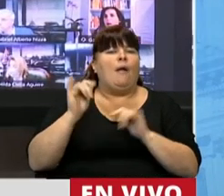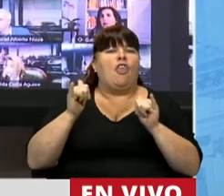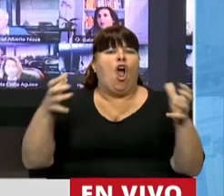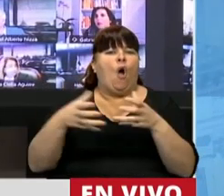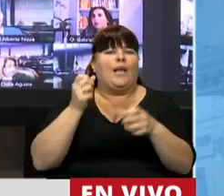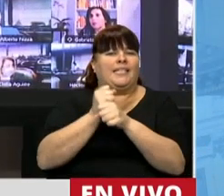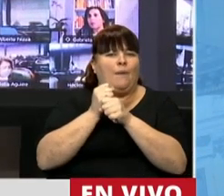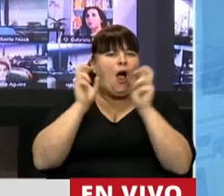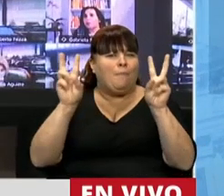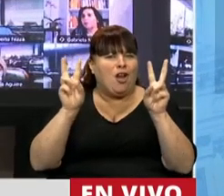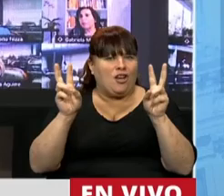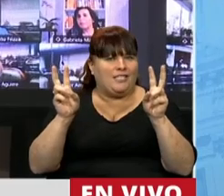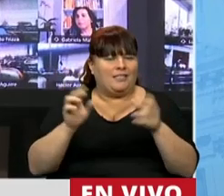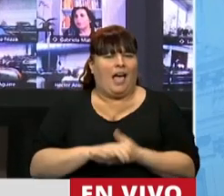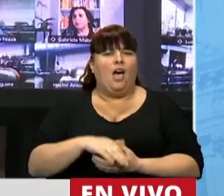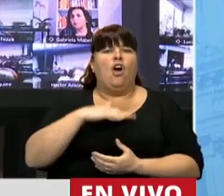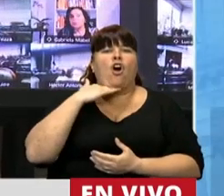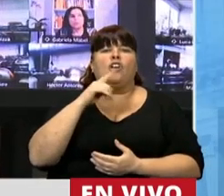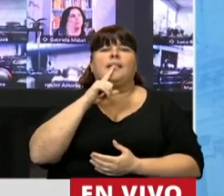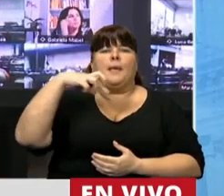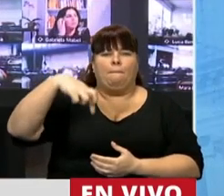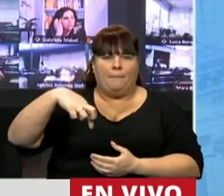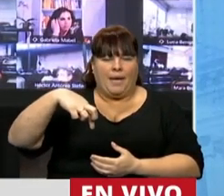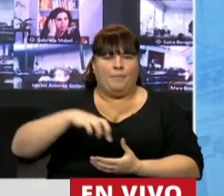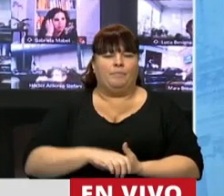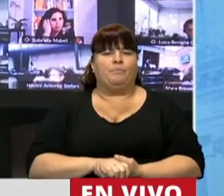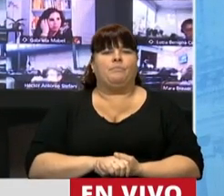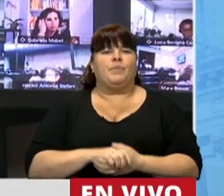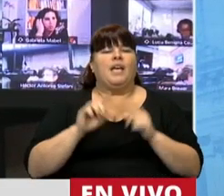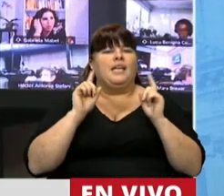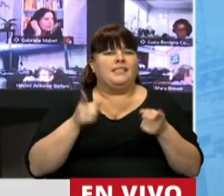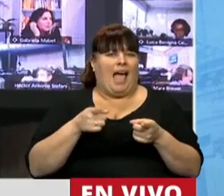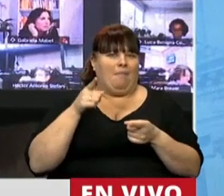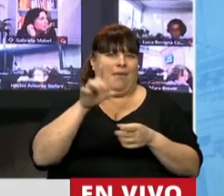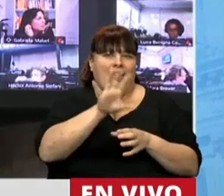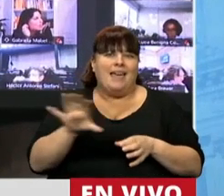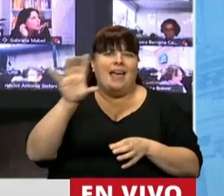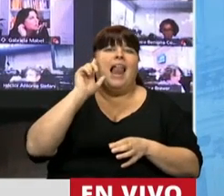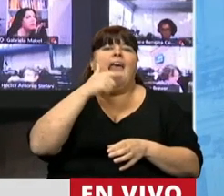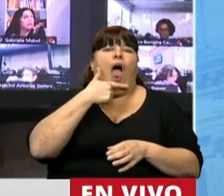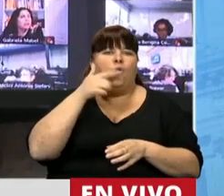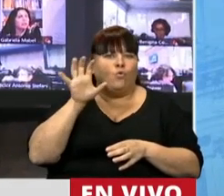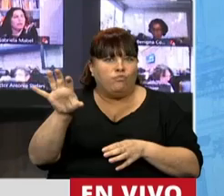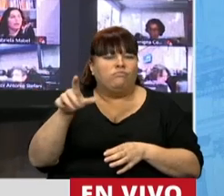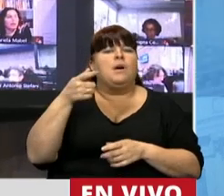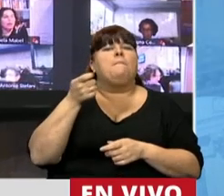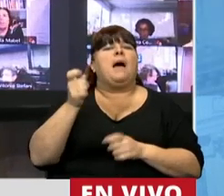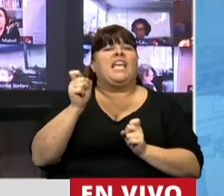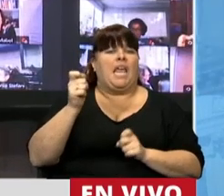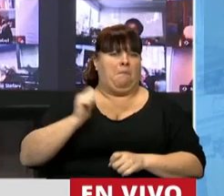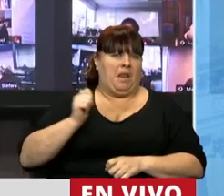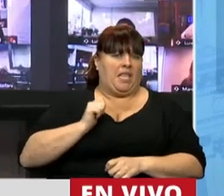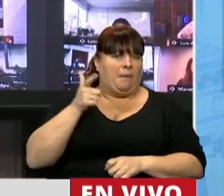Juventud Trabajadora Peronista, la JTP, y de su regional Lanús, asesinado por la